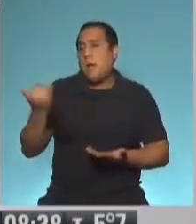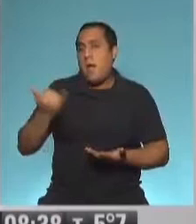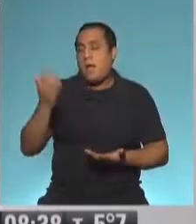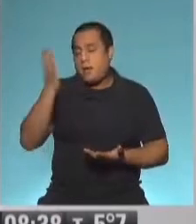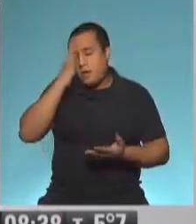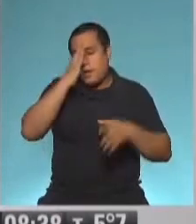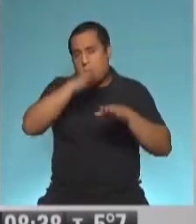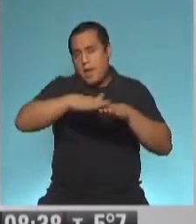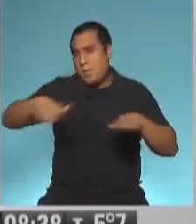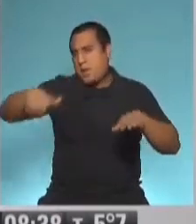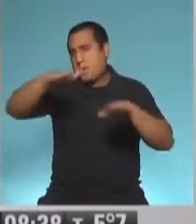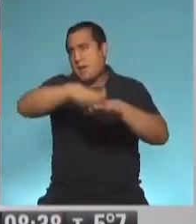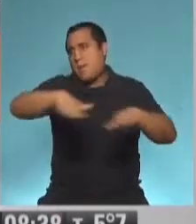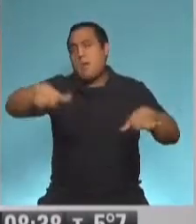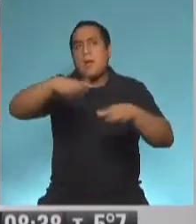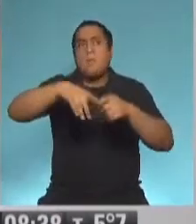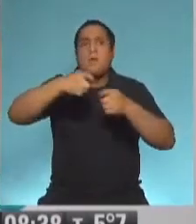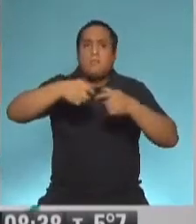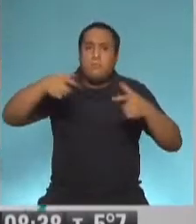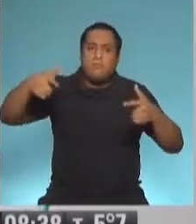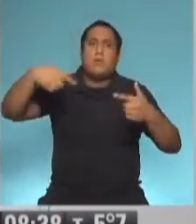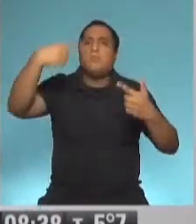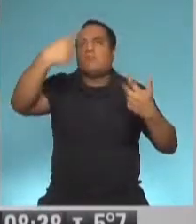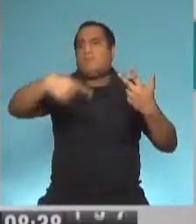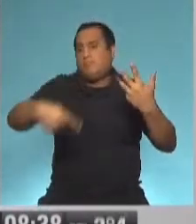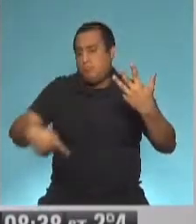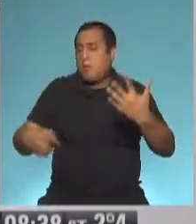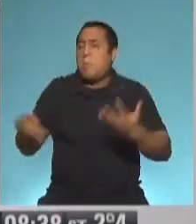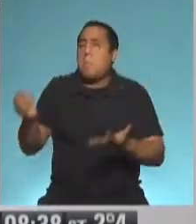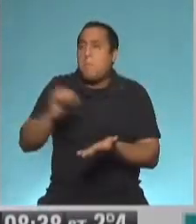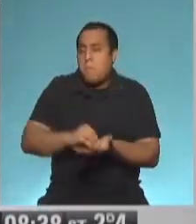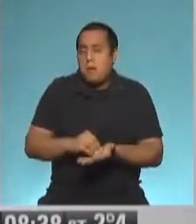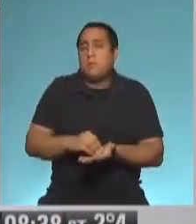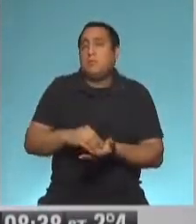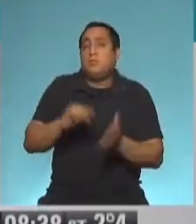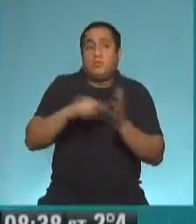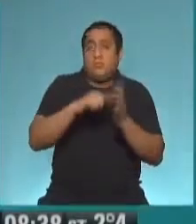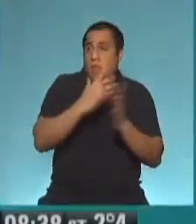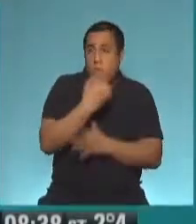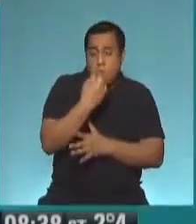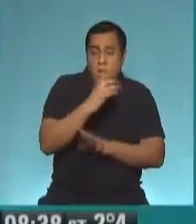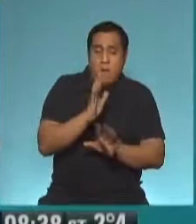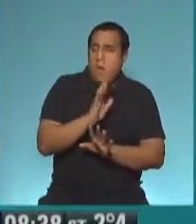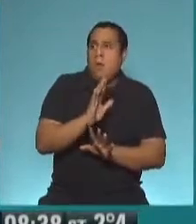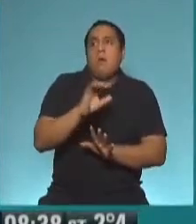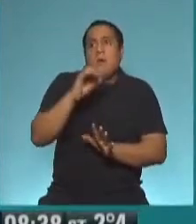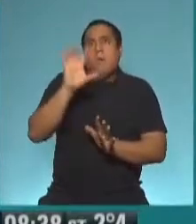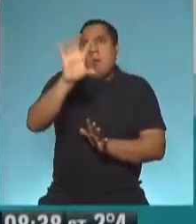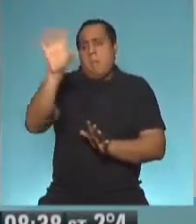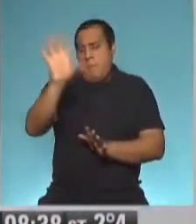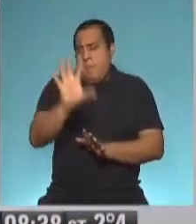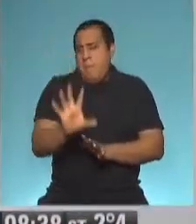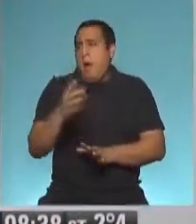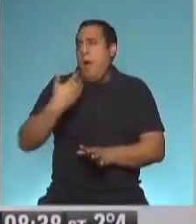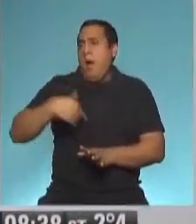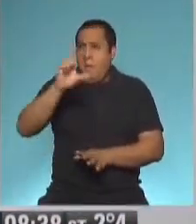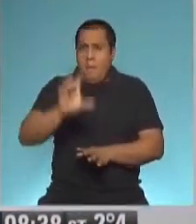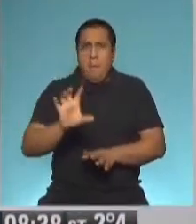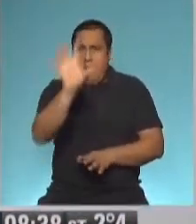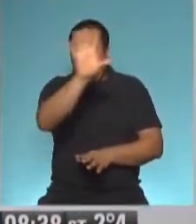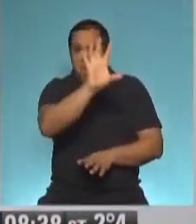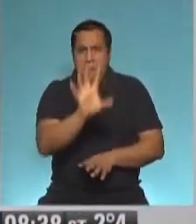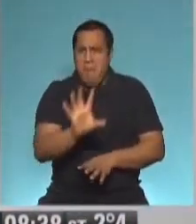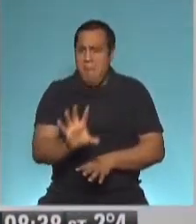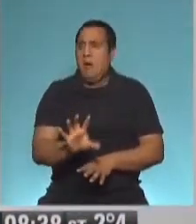llamarlo de alguna manera, pero tiene que ver también con la disponibilidad de camas, no solo en una ciudad, sino en todo el país. Significa que no está solo la cama,